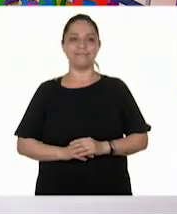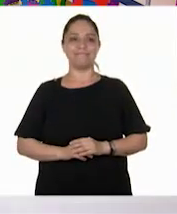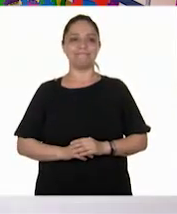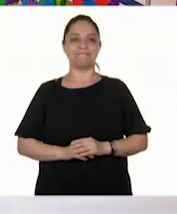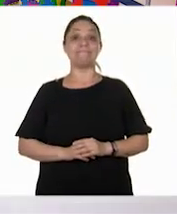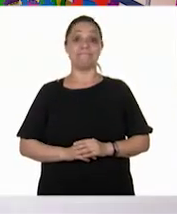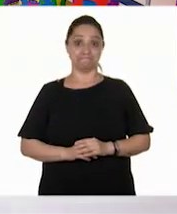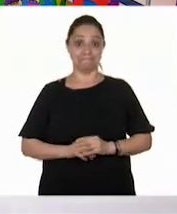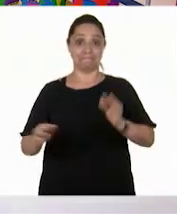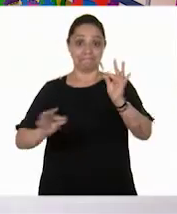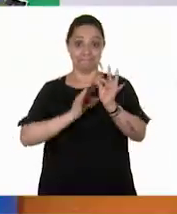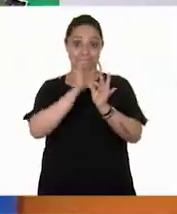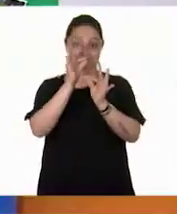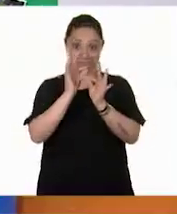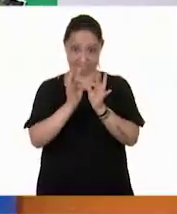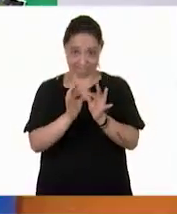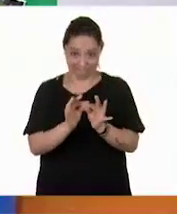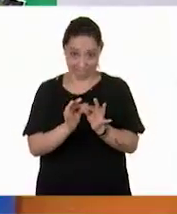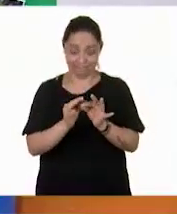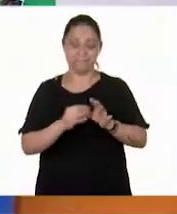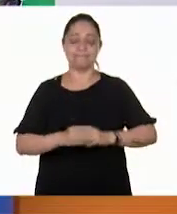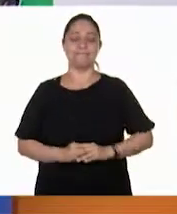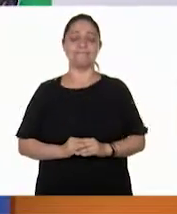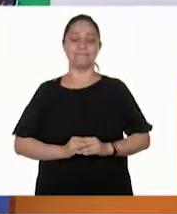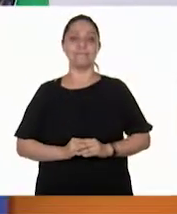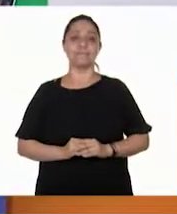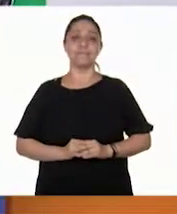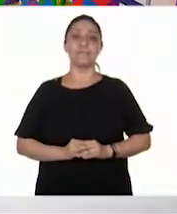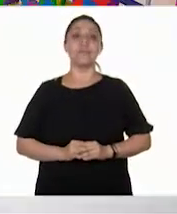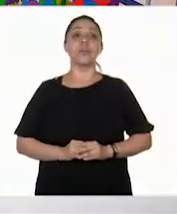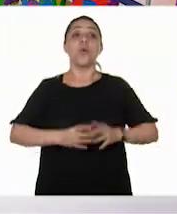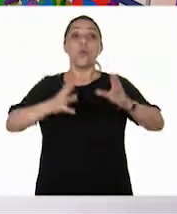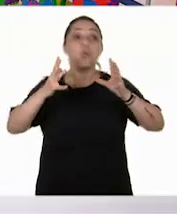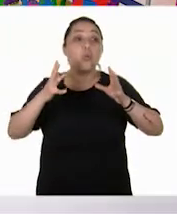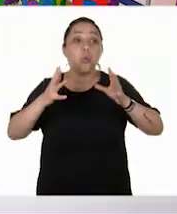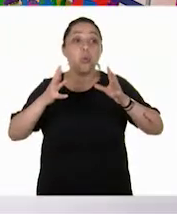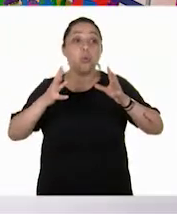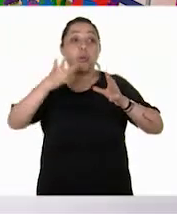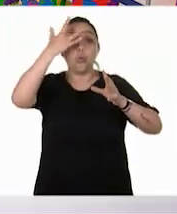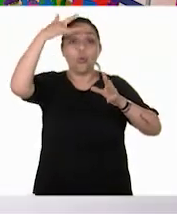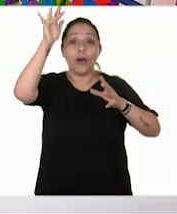Listo, equipo. Muy bien. Preparados. Soplenle fuerte. Un, dos, tres. va.